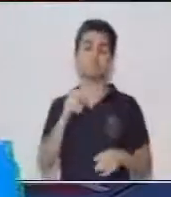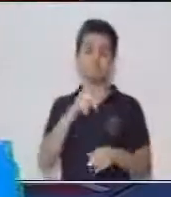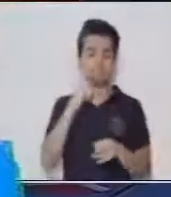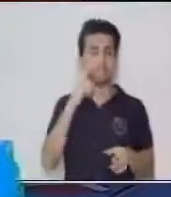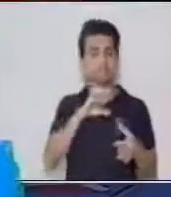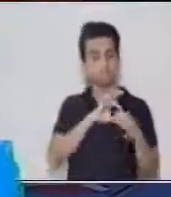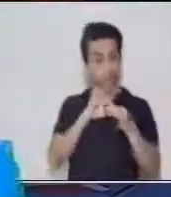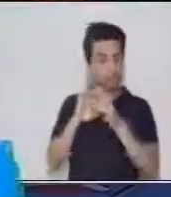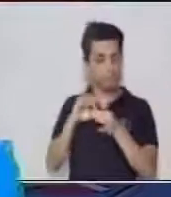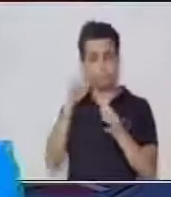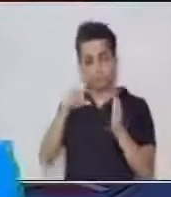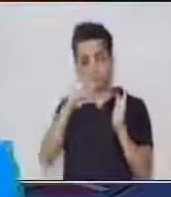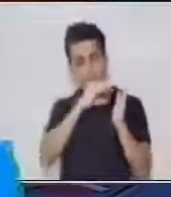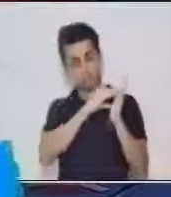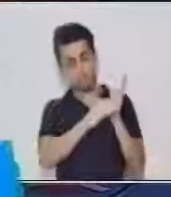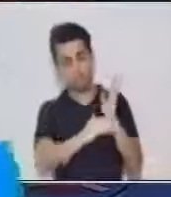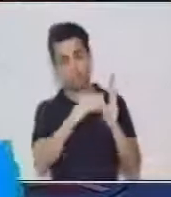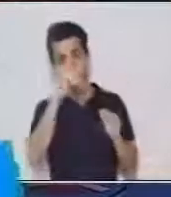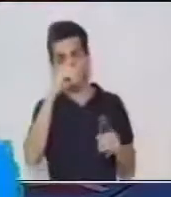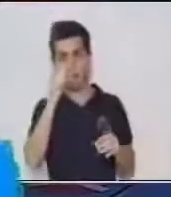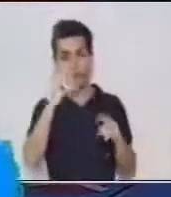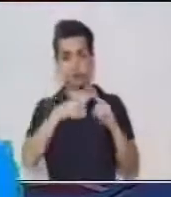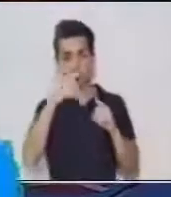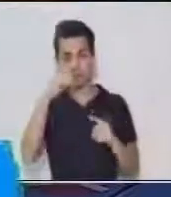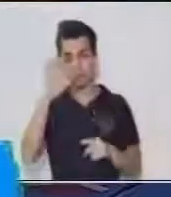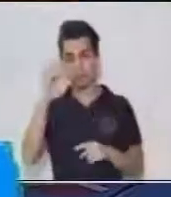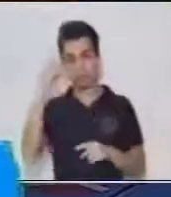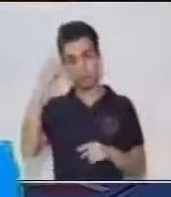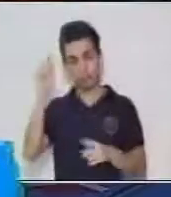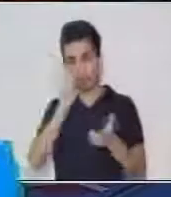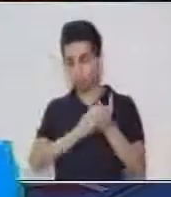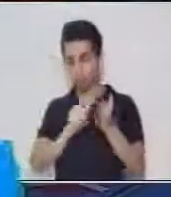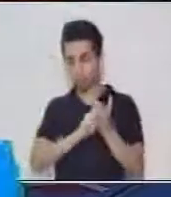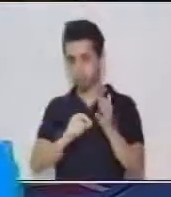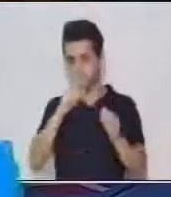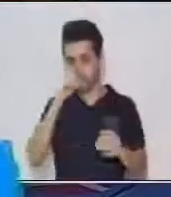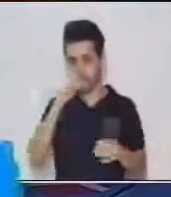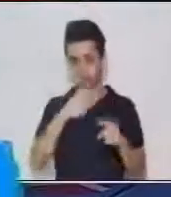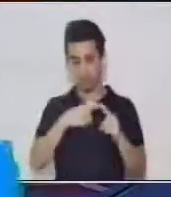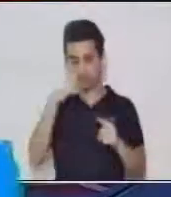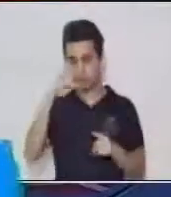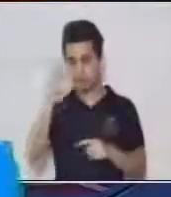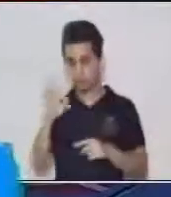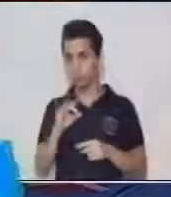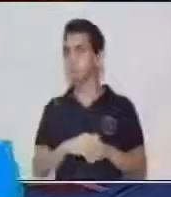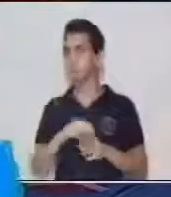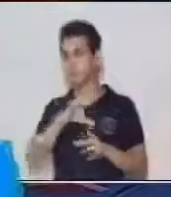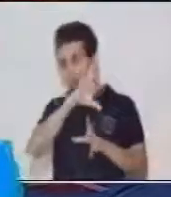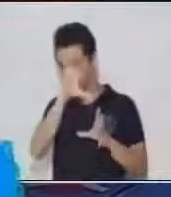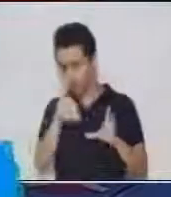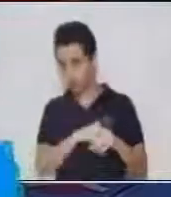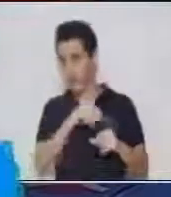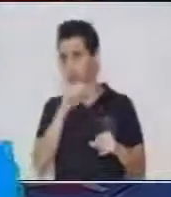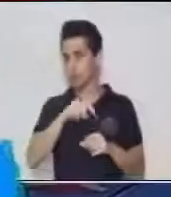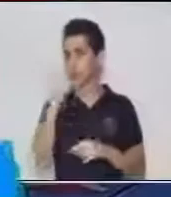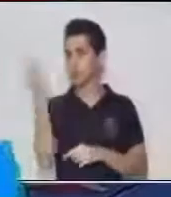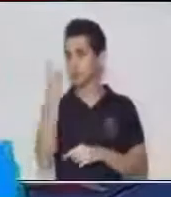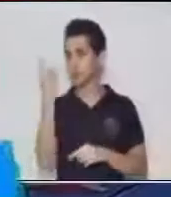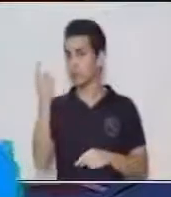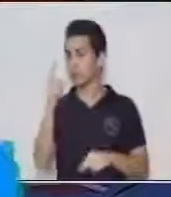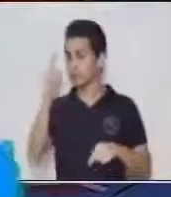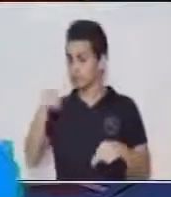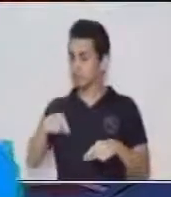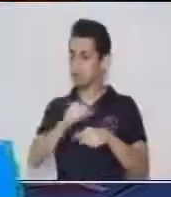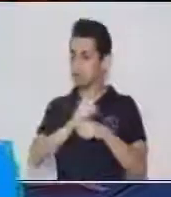encontrar en un texto al momento de redactar un texto también. Todo esto es fundamental. Debe de